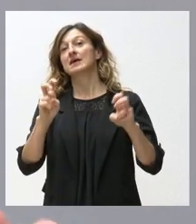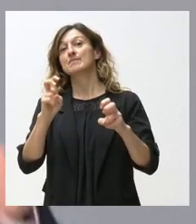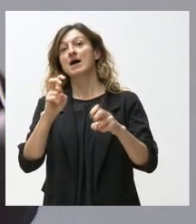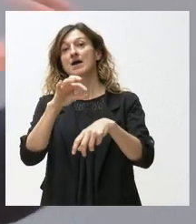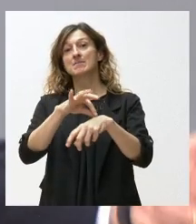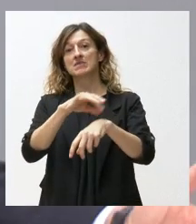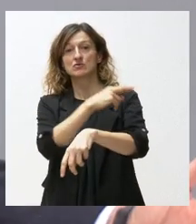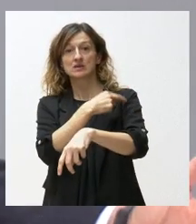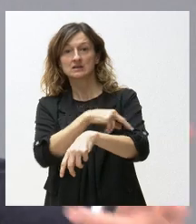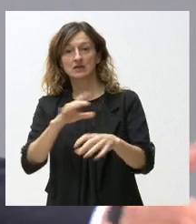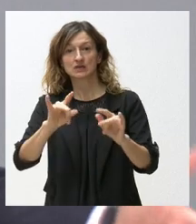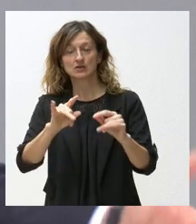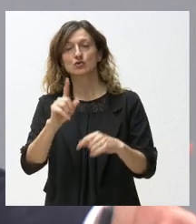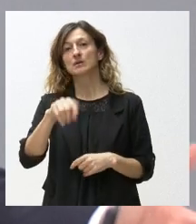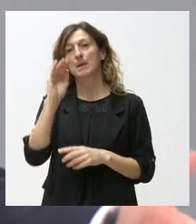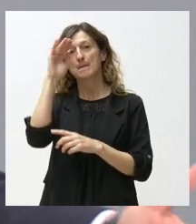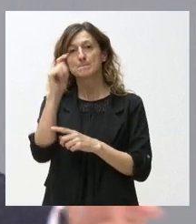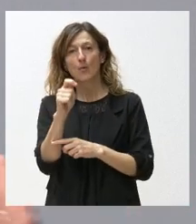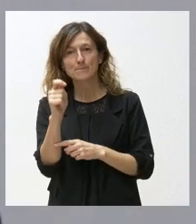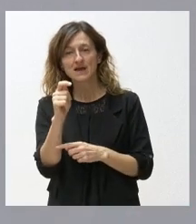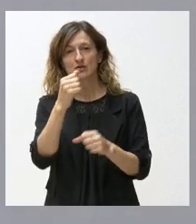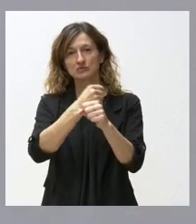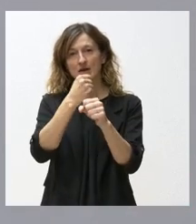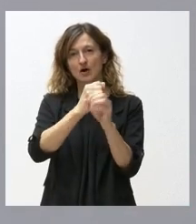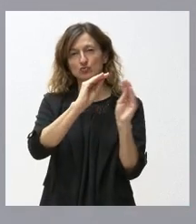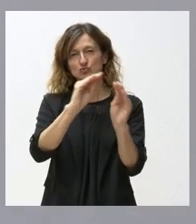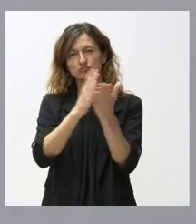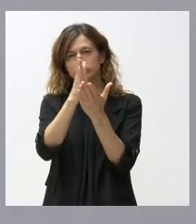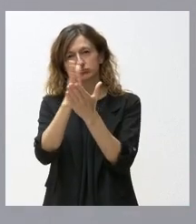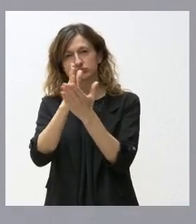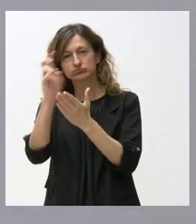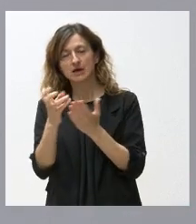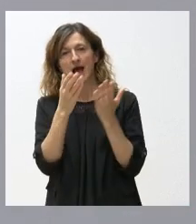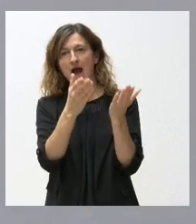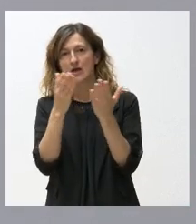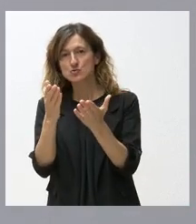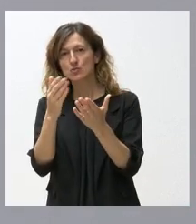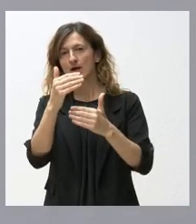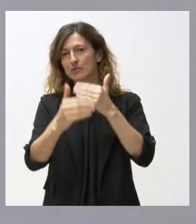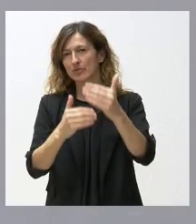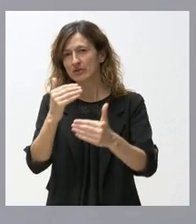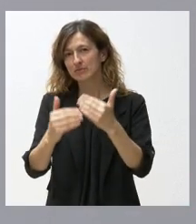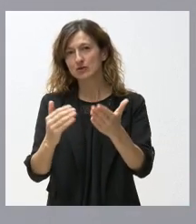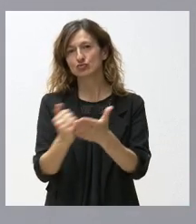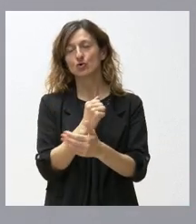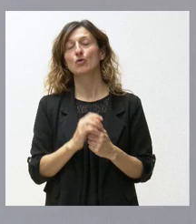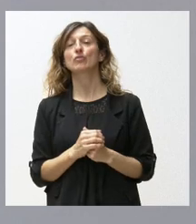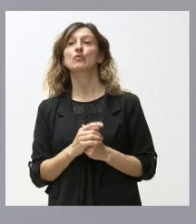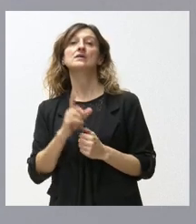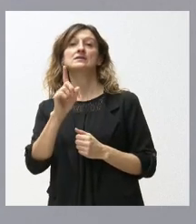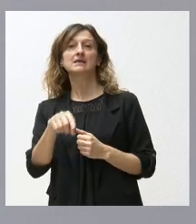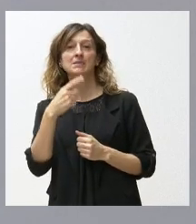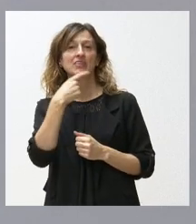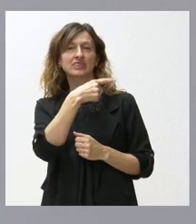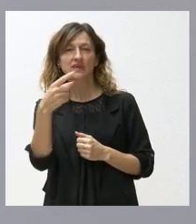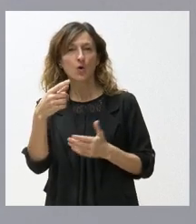territorio, los bomberos en todas las labores que pueden tener de ayuda a todo el procedimiento que está encima de la mesa. Y, por tanto, desde aquí agradecemos